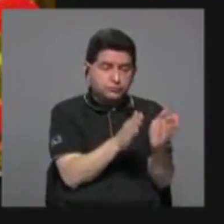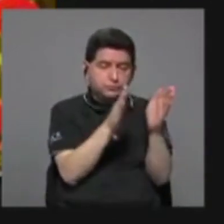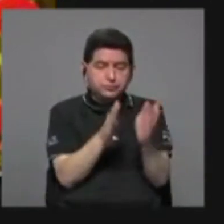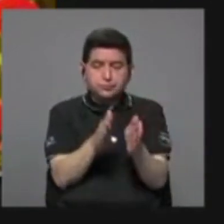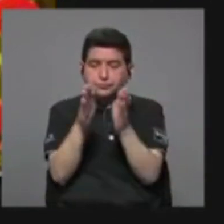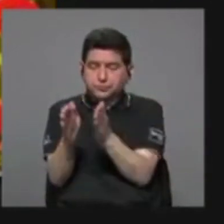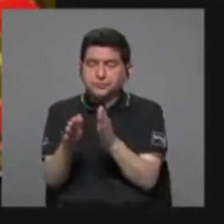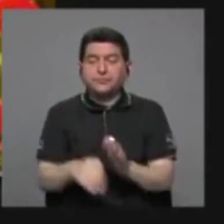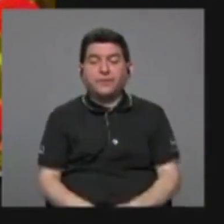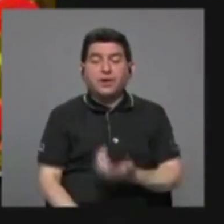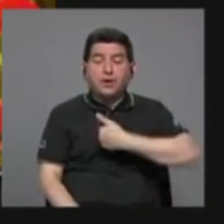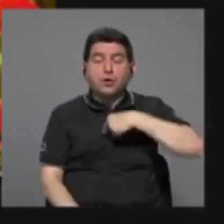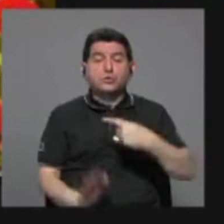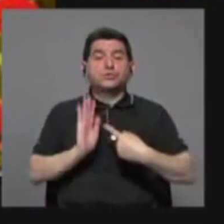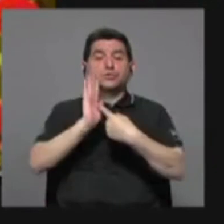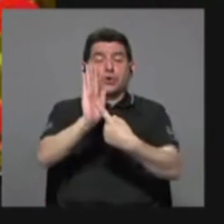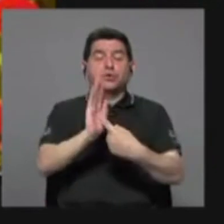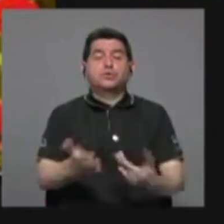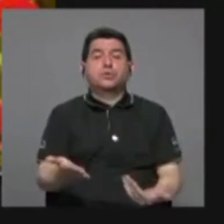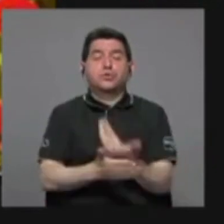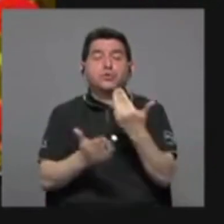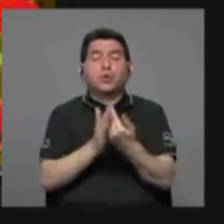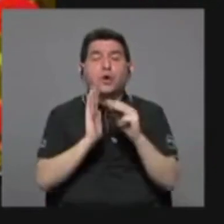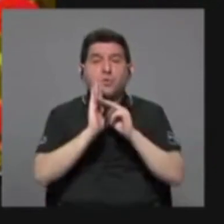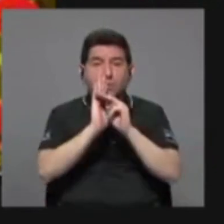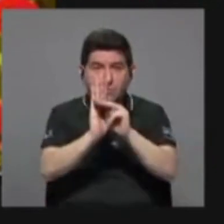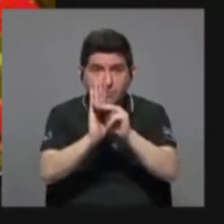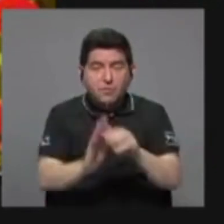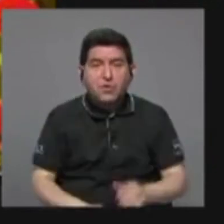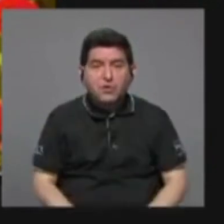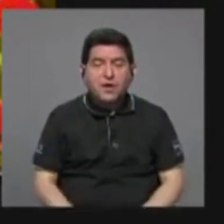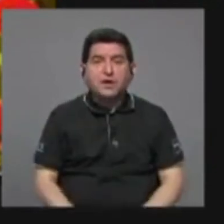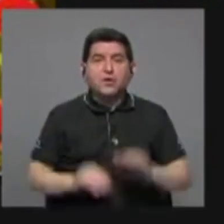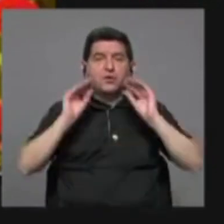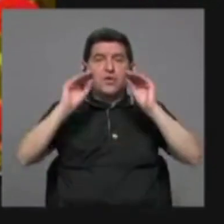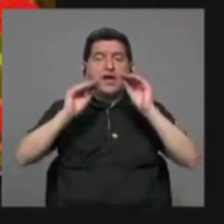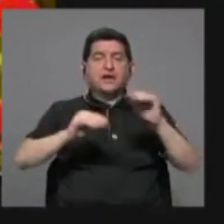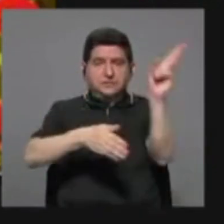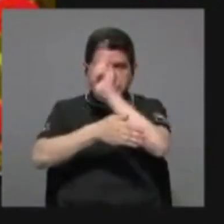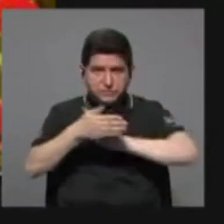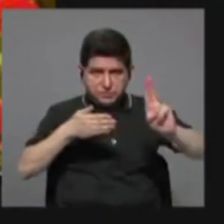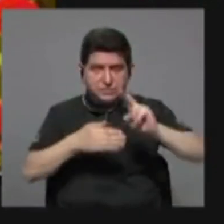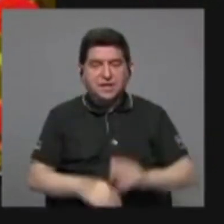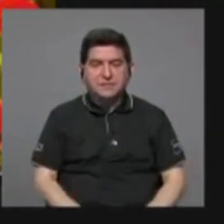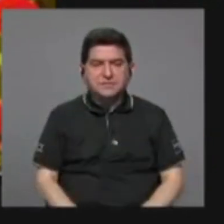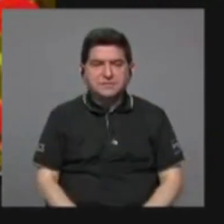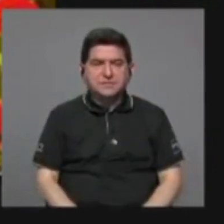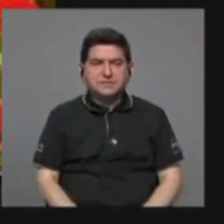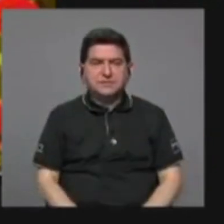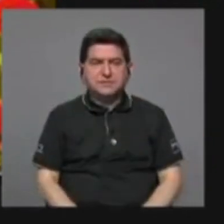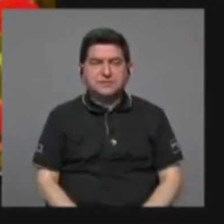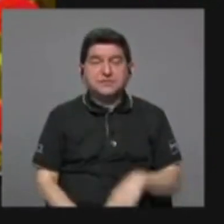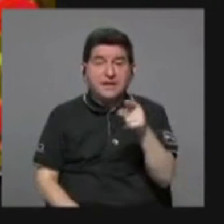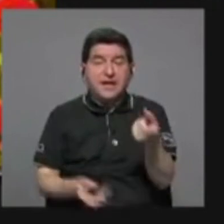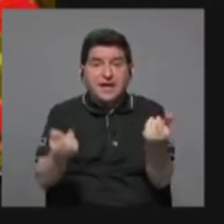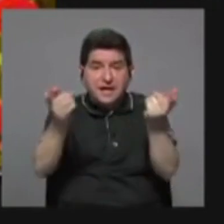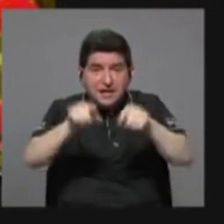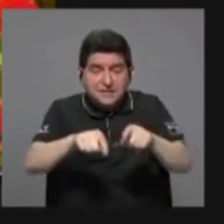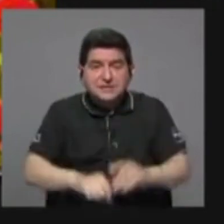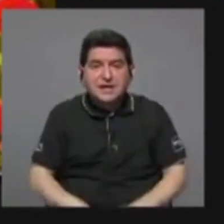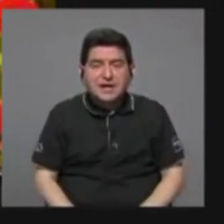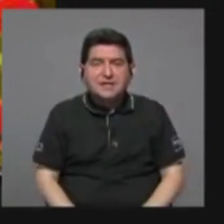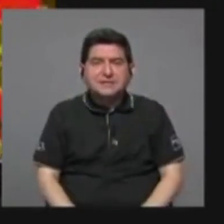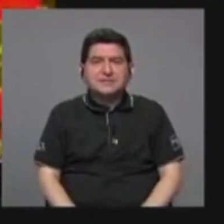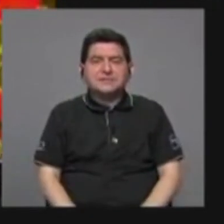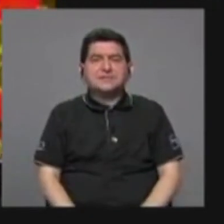Vamos a lanzar un nuevo modelo de educación superior, en la cual va a salir, que le llaman Blended Education, o la educación